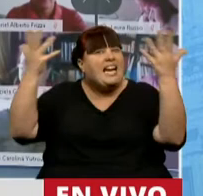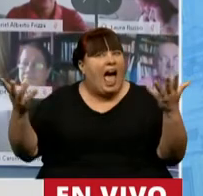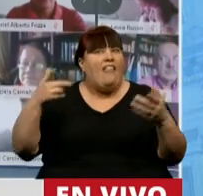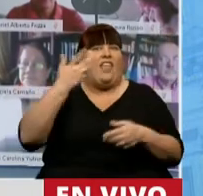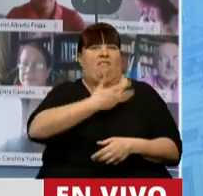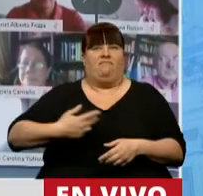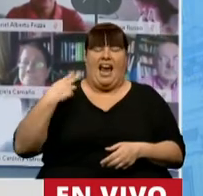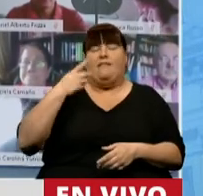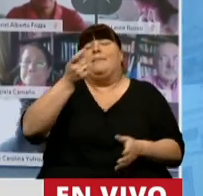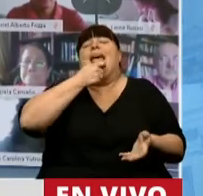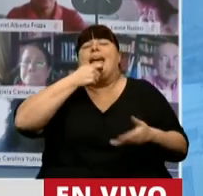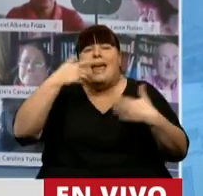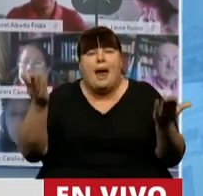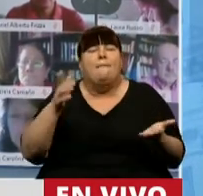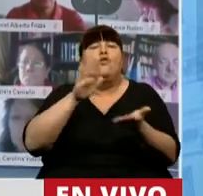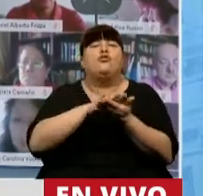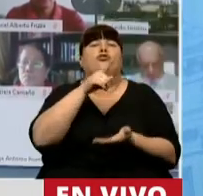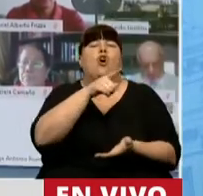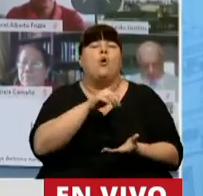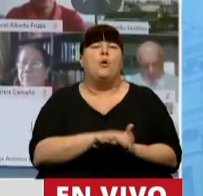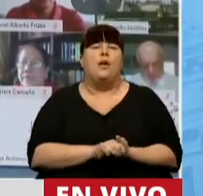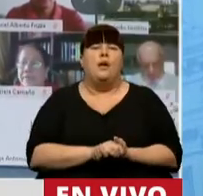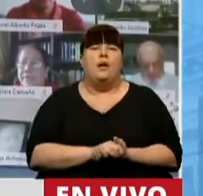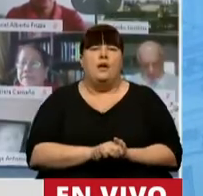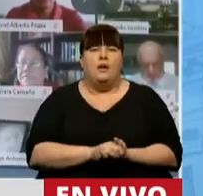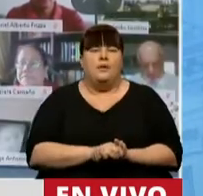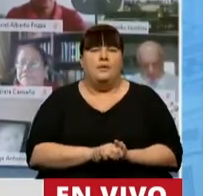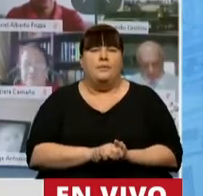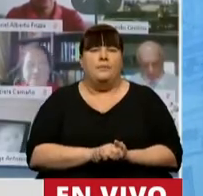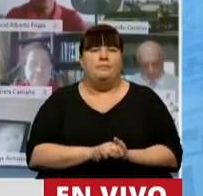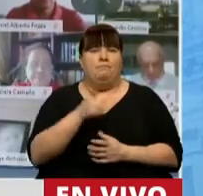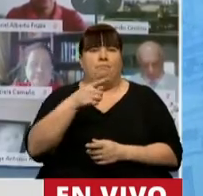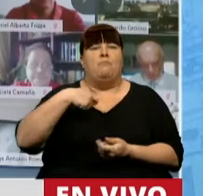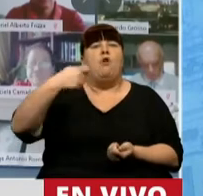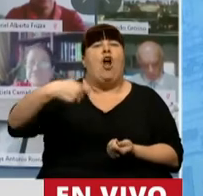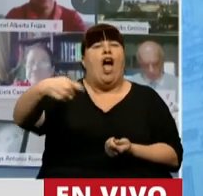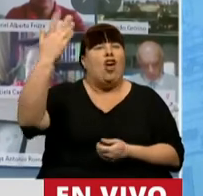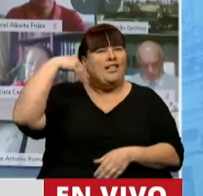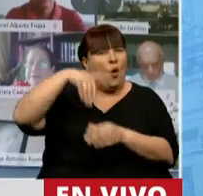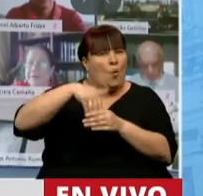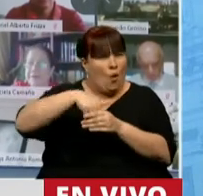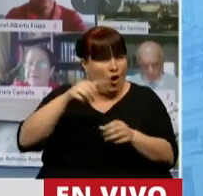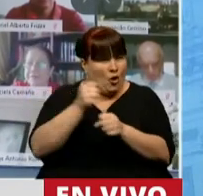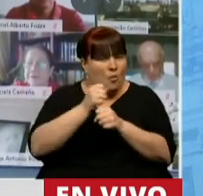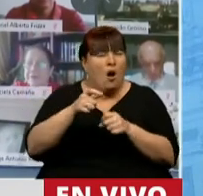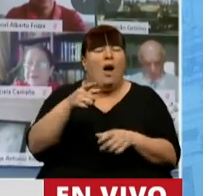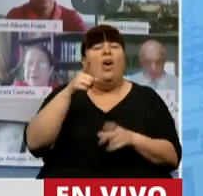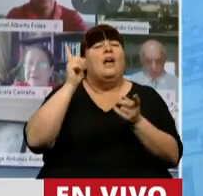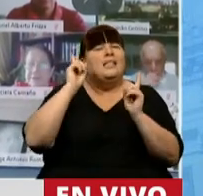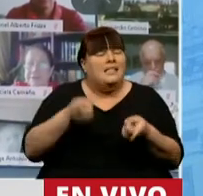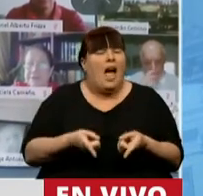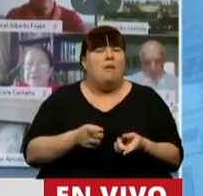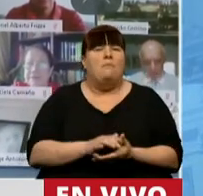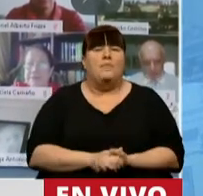y patronales, doy un ejemplo, por ejemplo, la propia moratoria que se votó, digamos, que incluye